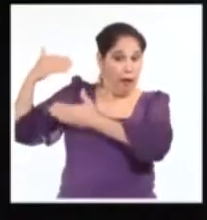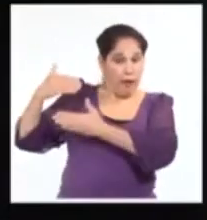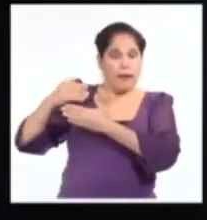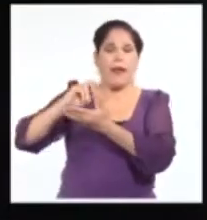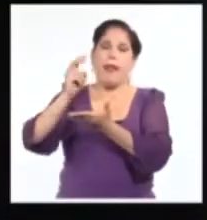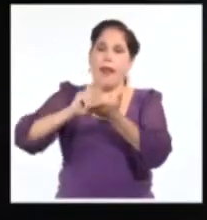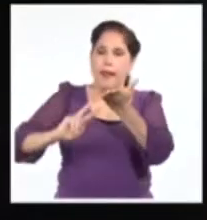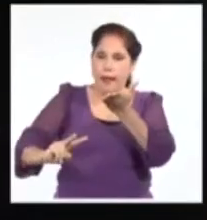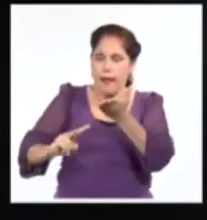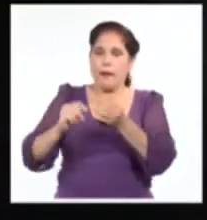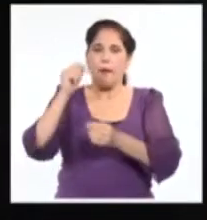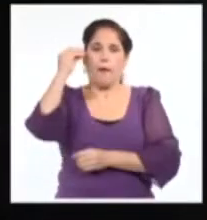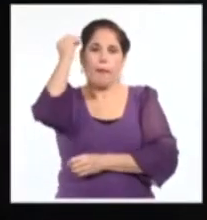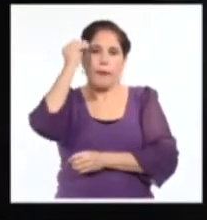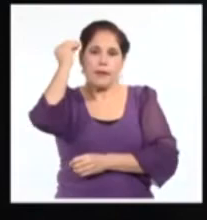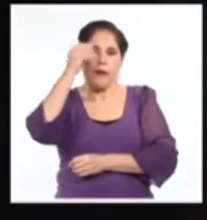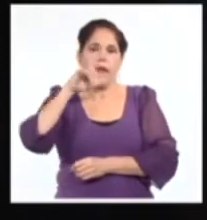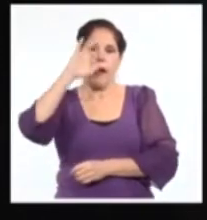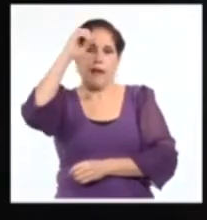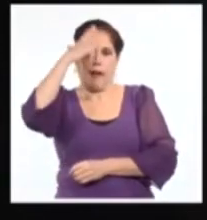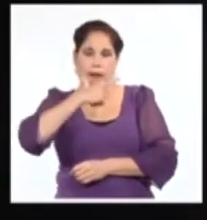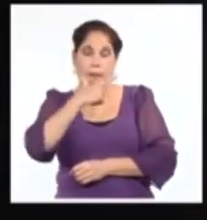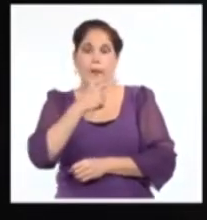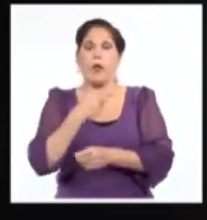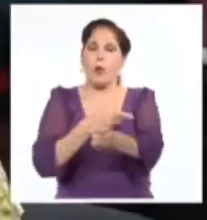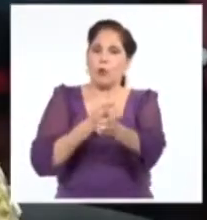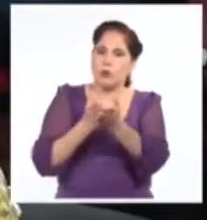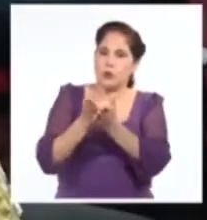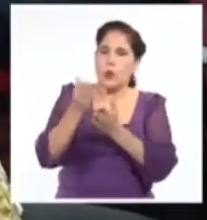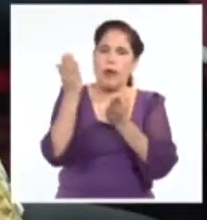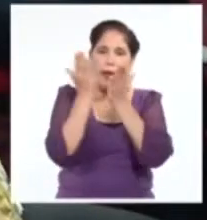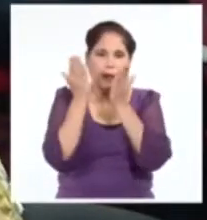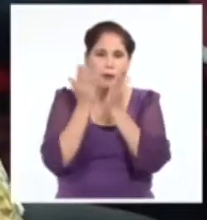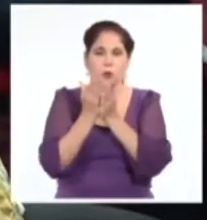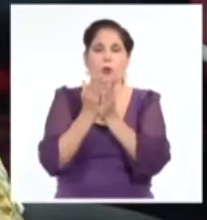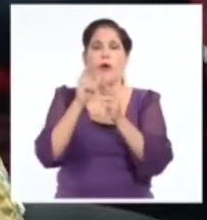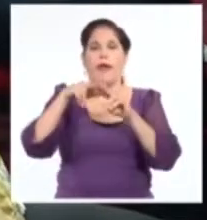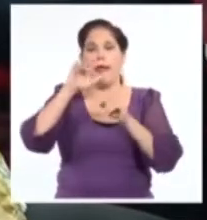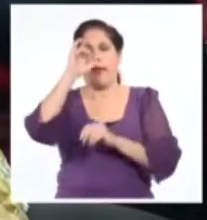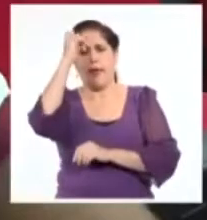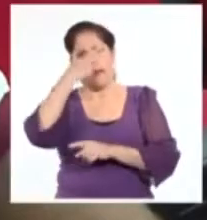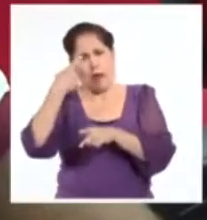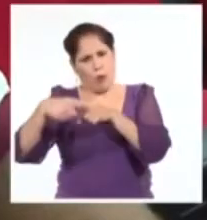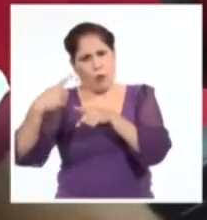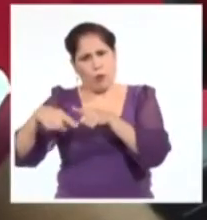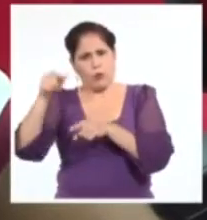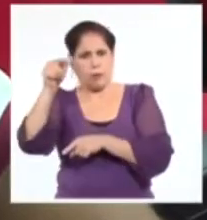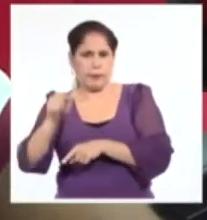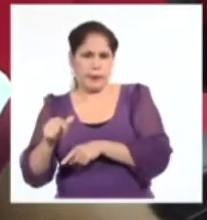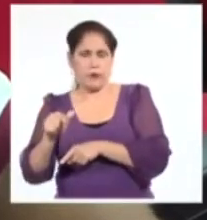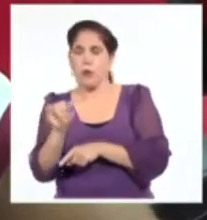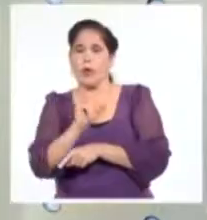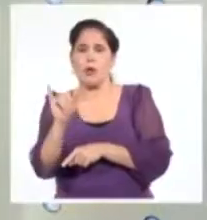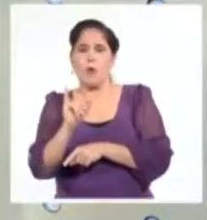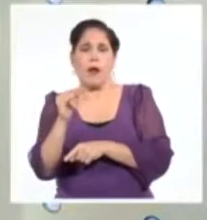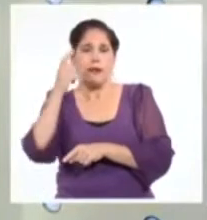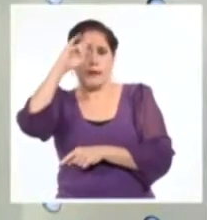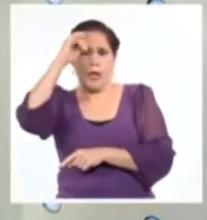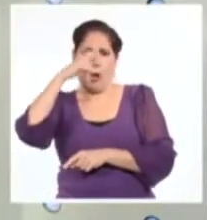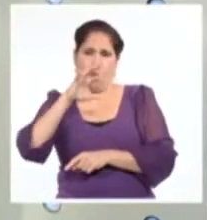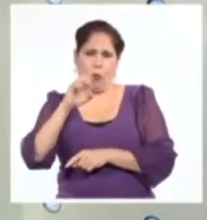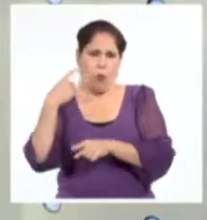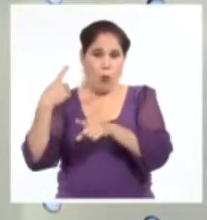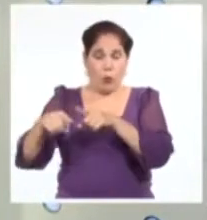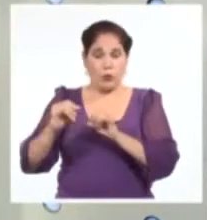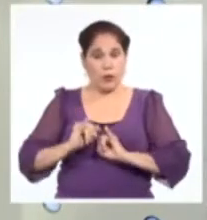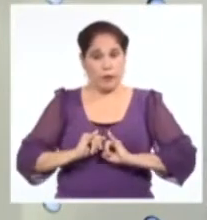la herencia del pensamiento varelliano, ni de sus continuadores como Heredia, José de la Luz y Caballero, Felipe Puey y José Antonio Saco. Y